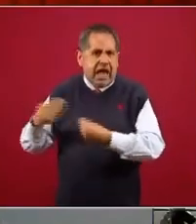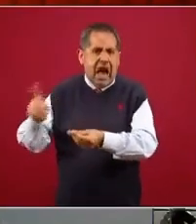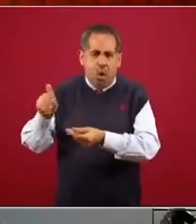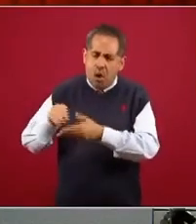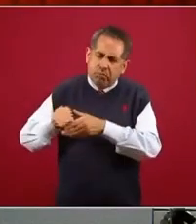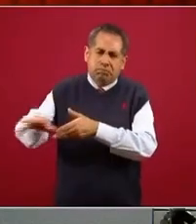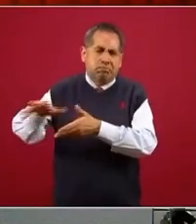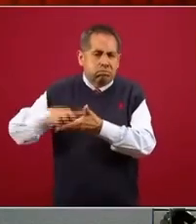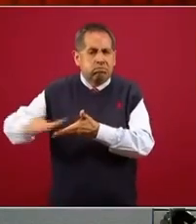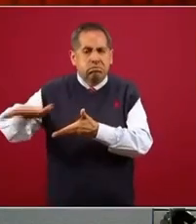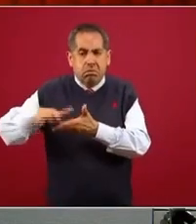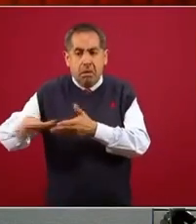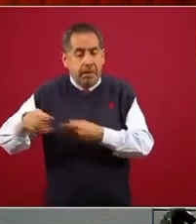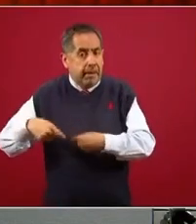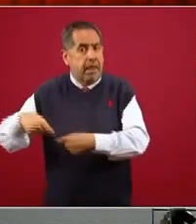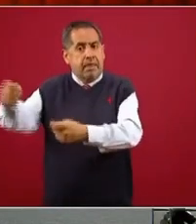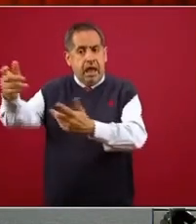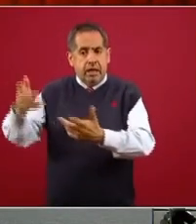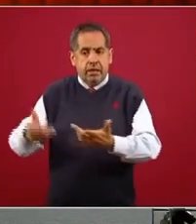que sigue, por favor.